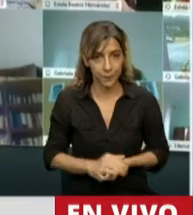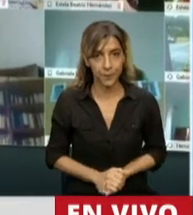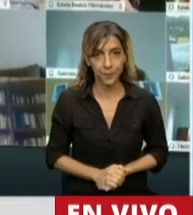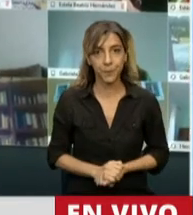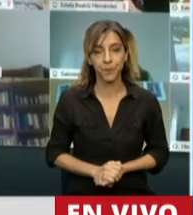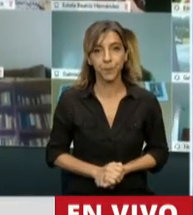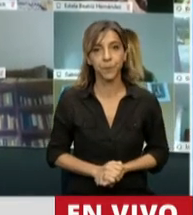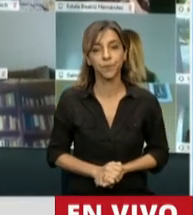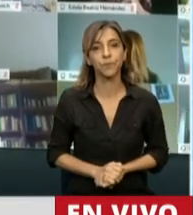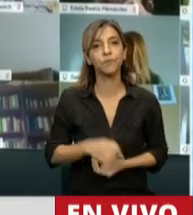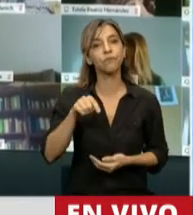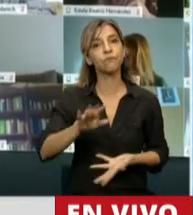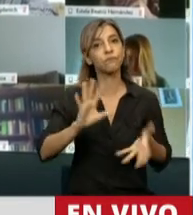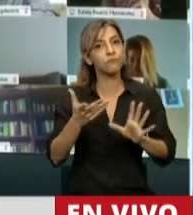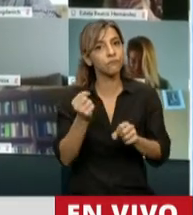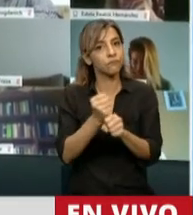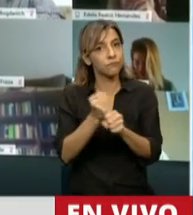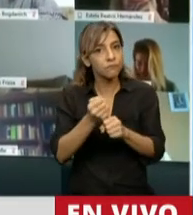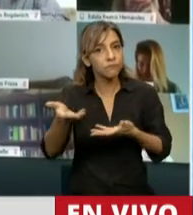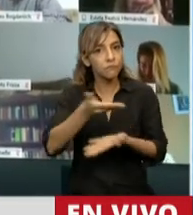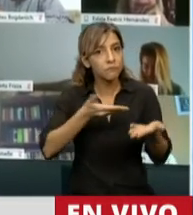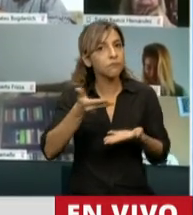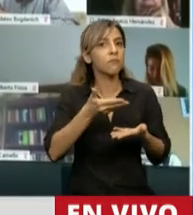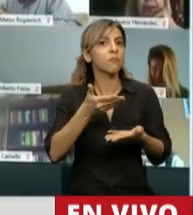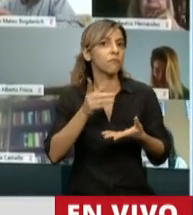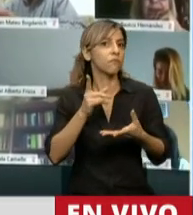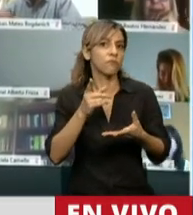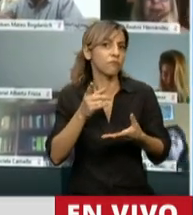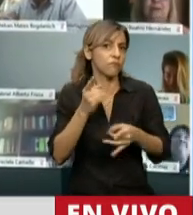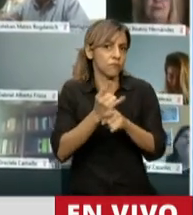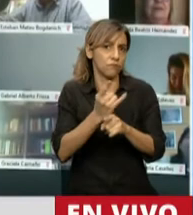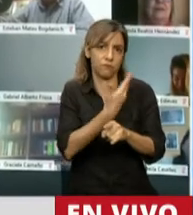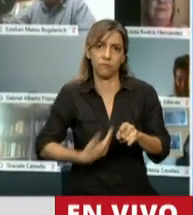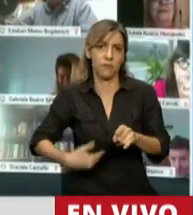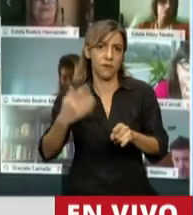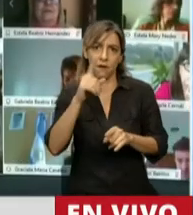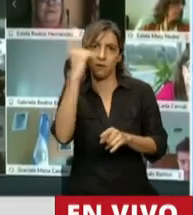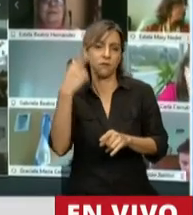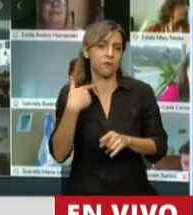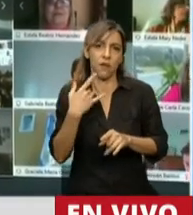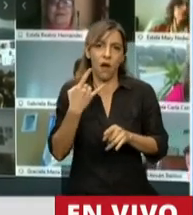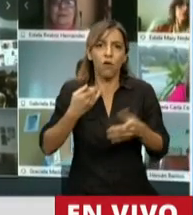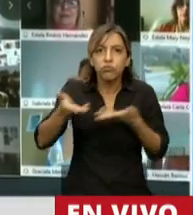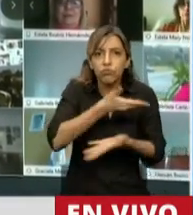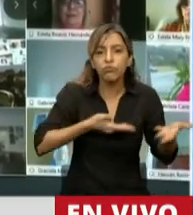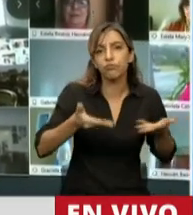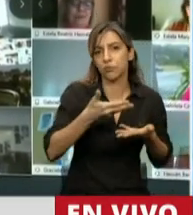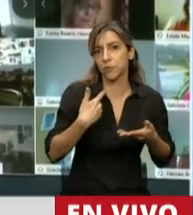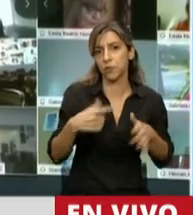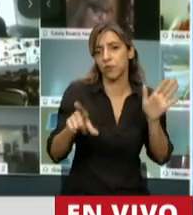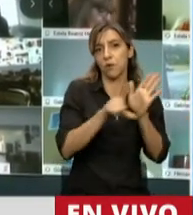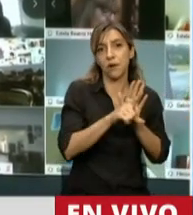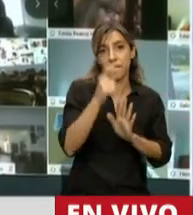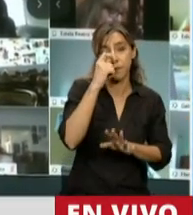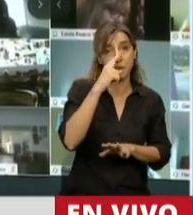manteniendo el Estado Nacional, pero bajo los criterios de la ley que nosotros también sancionamos, la 27